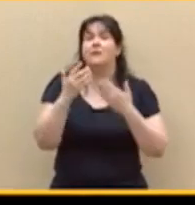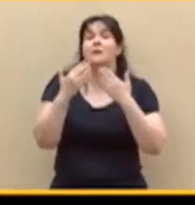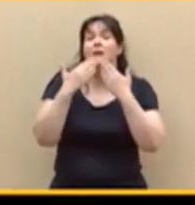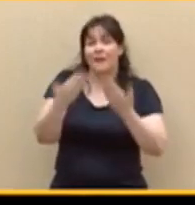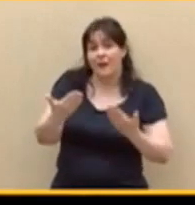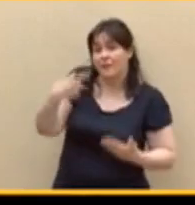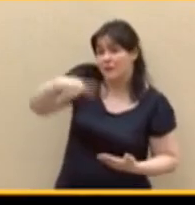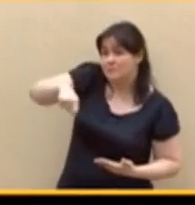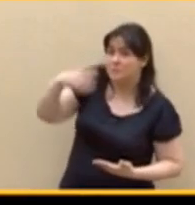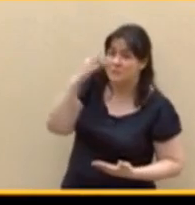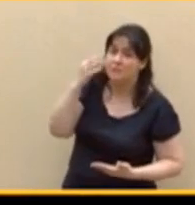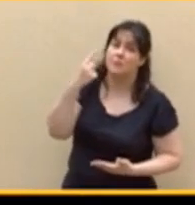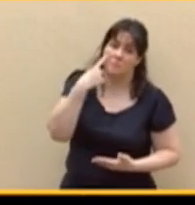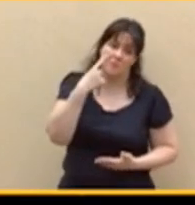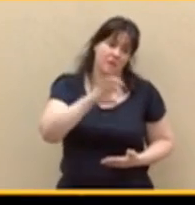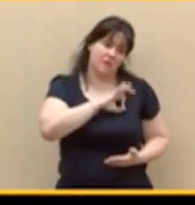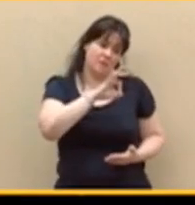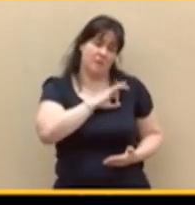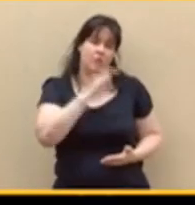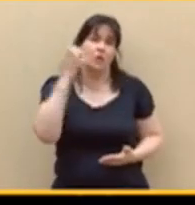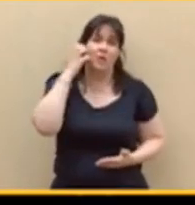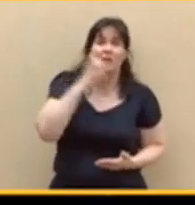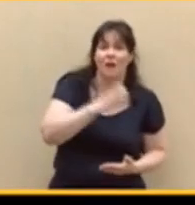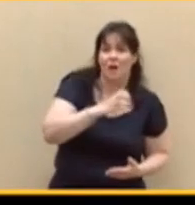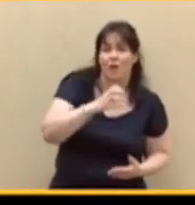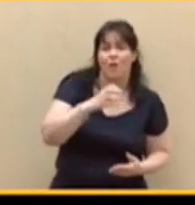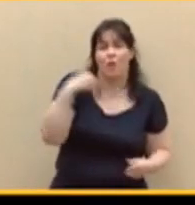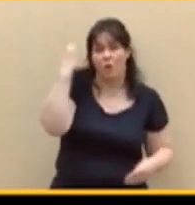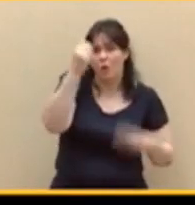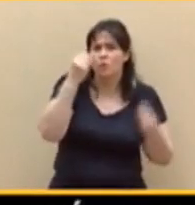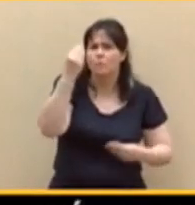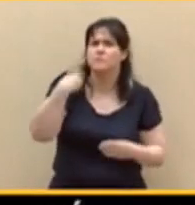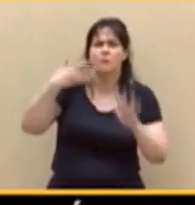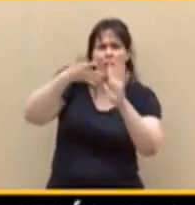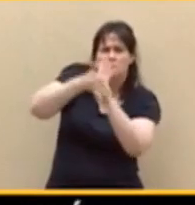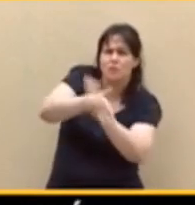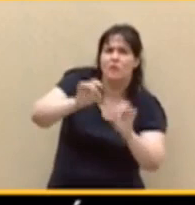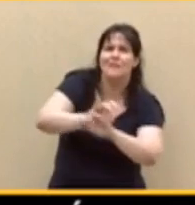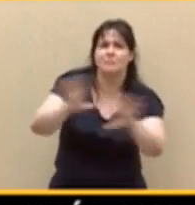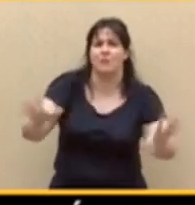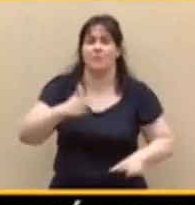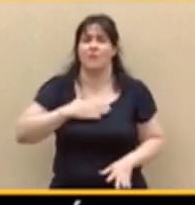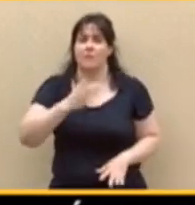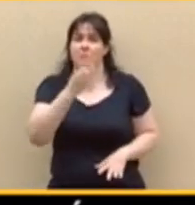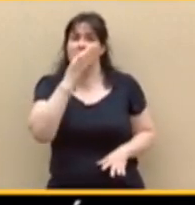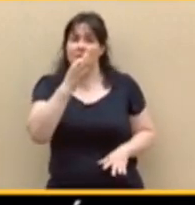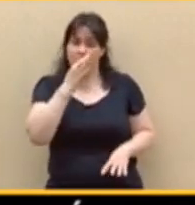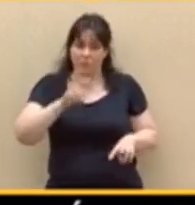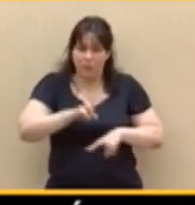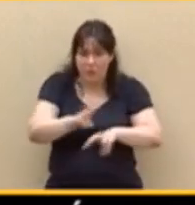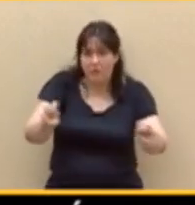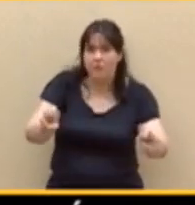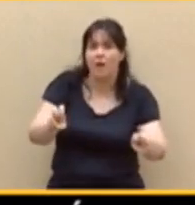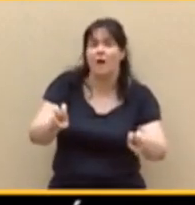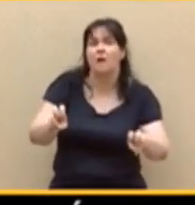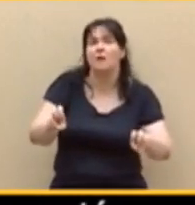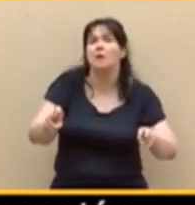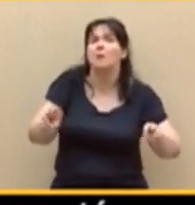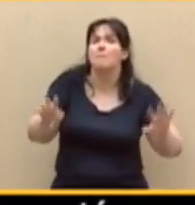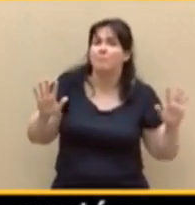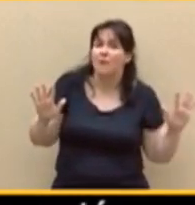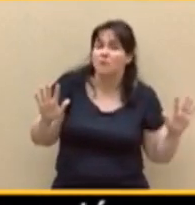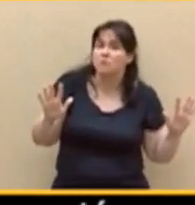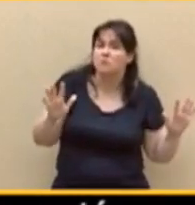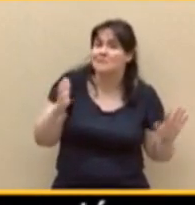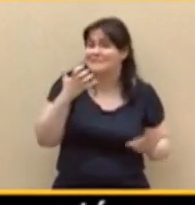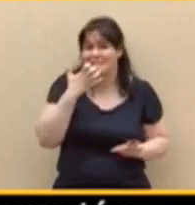Señor Mariano Rajoy, creía que había sido suficientemente explícita en mi intervención inicial, pero si no, se